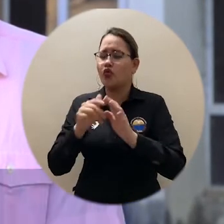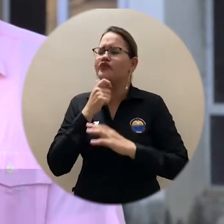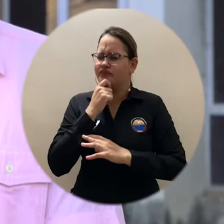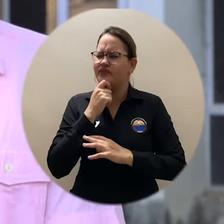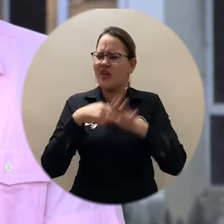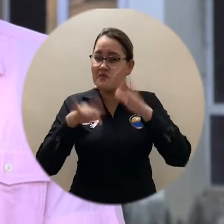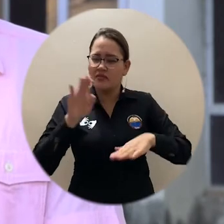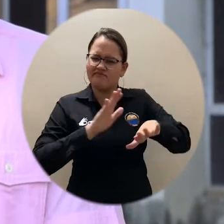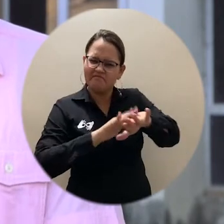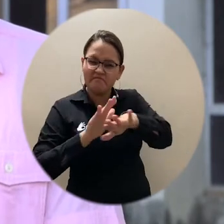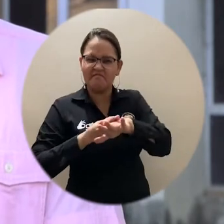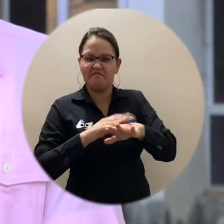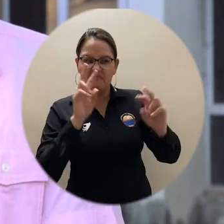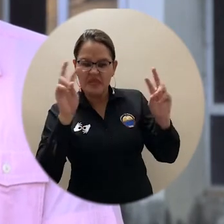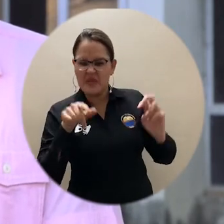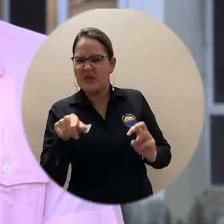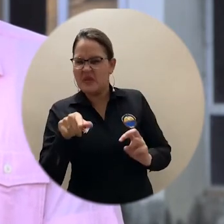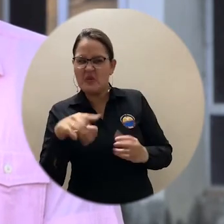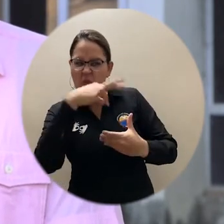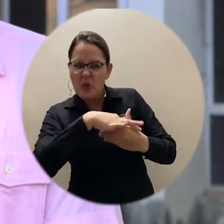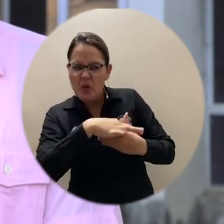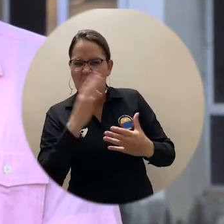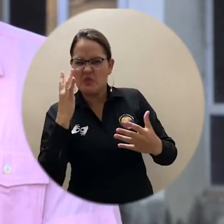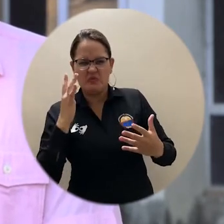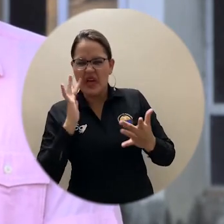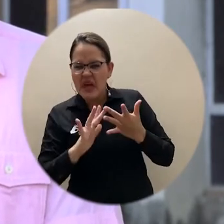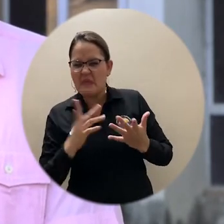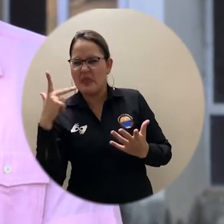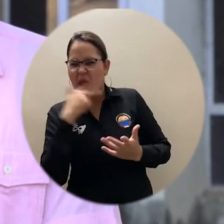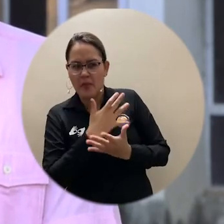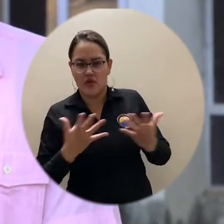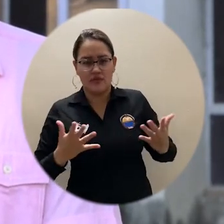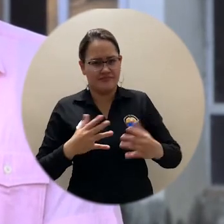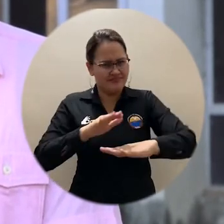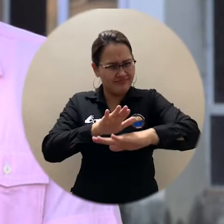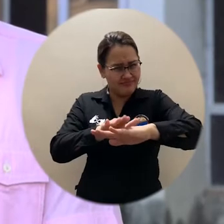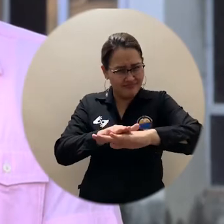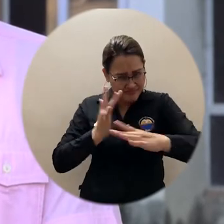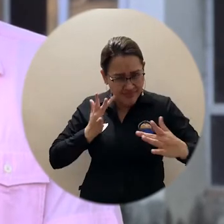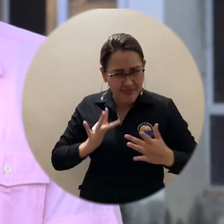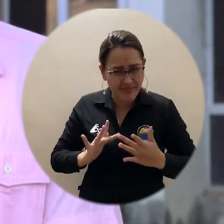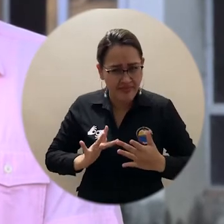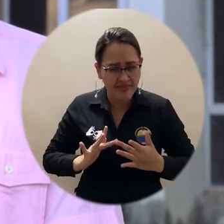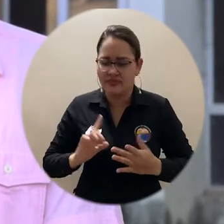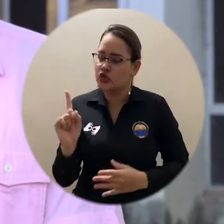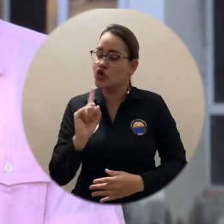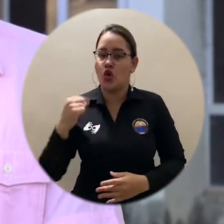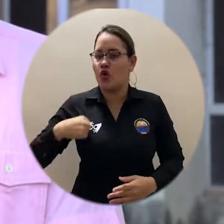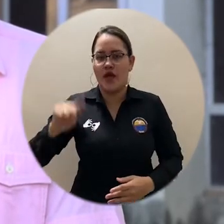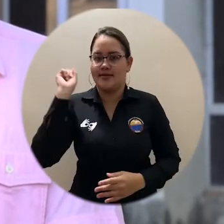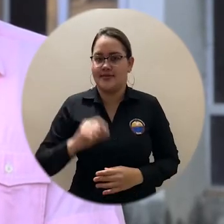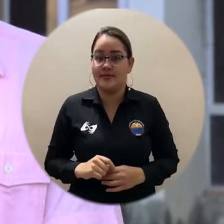ejercicio de consulta interno que lo permite la autonomía universitaria. Esto no es un hecho político en el cual quieren enlodar